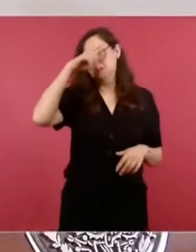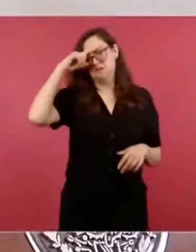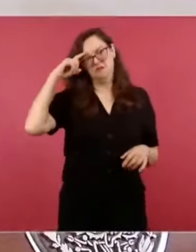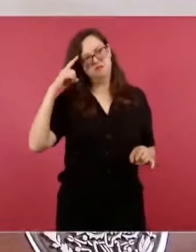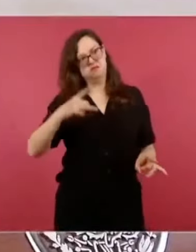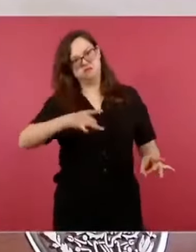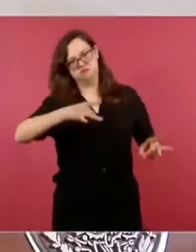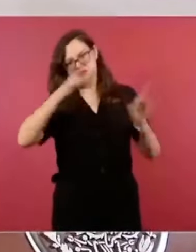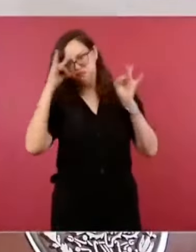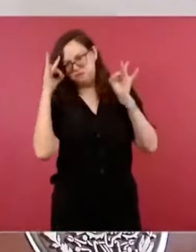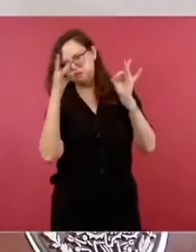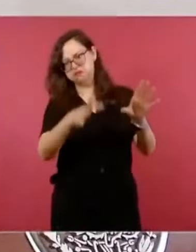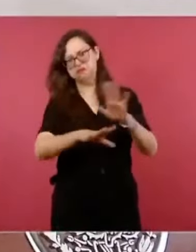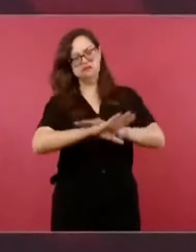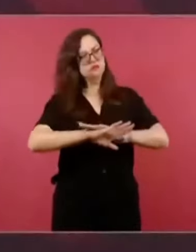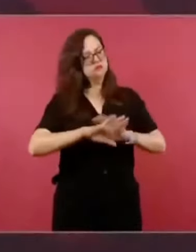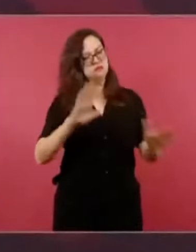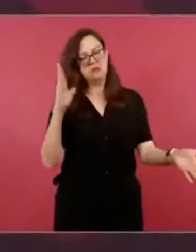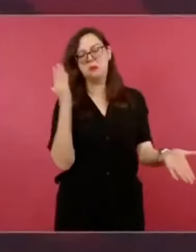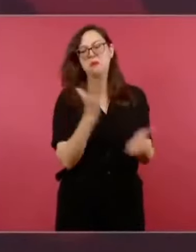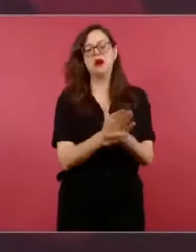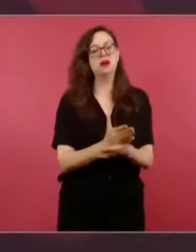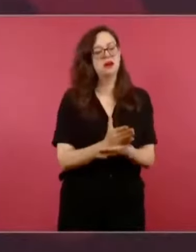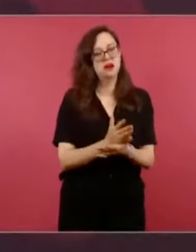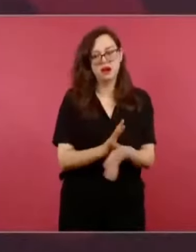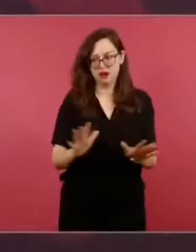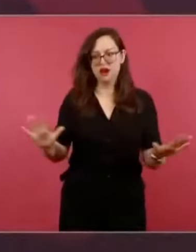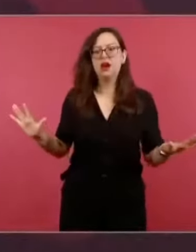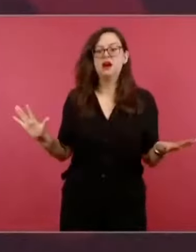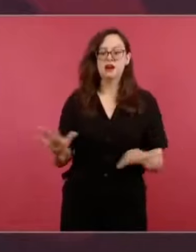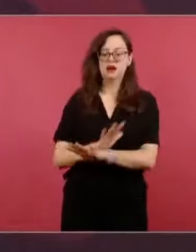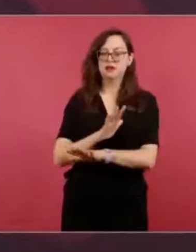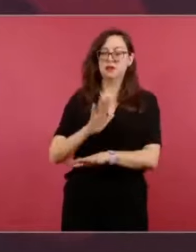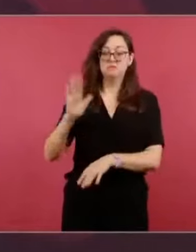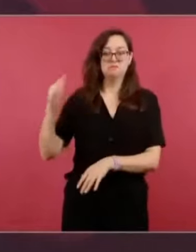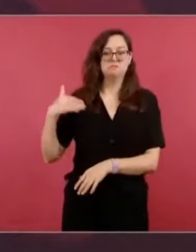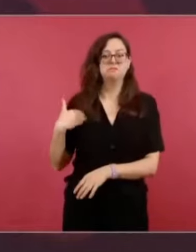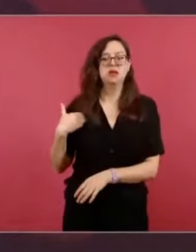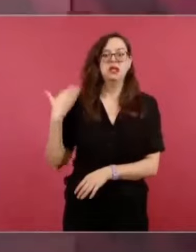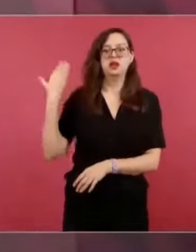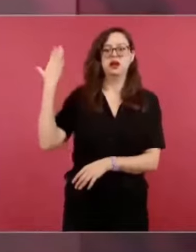que dijo basta, porque el pueblo es mucha pieza.